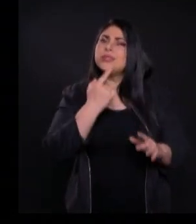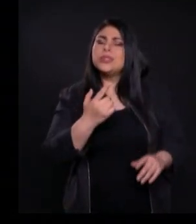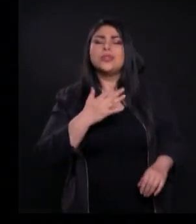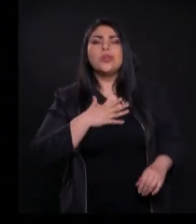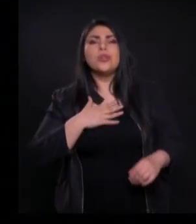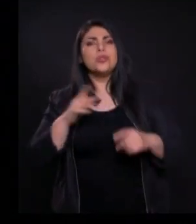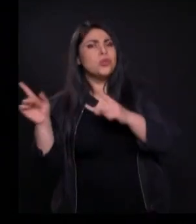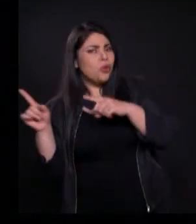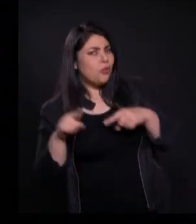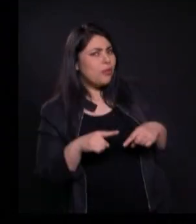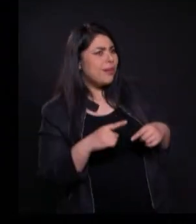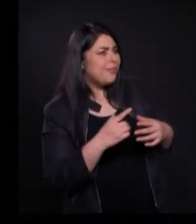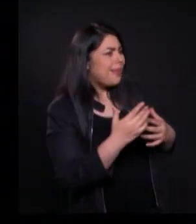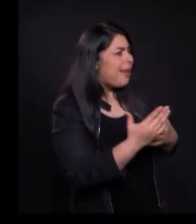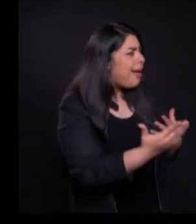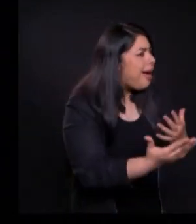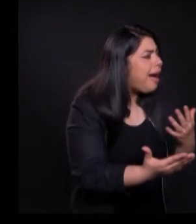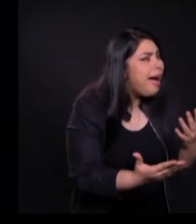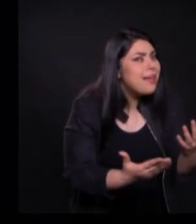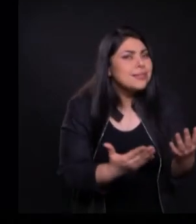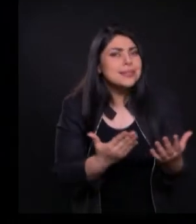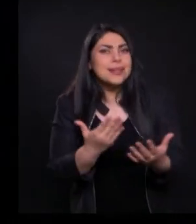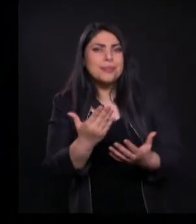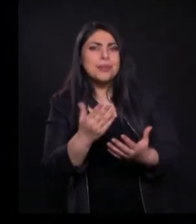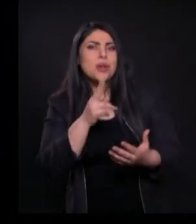Vengo a millarme Ante ustedes